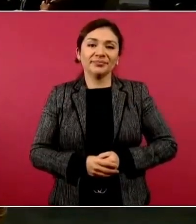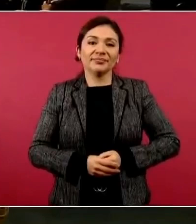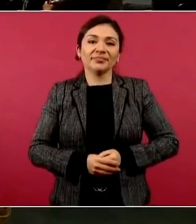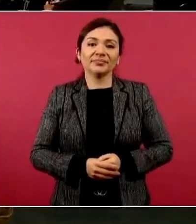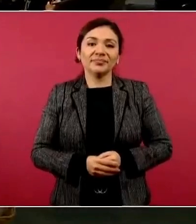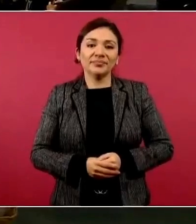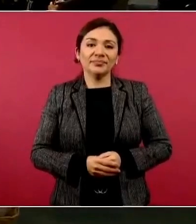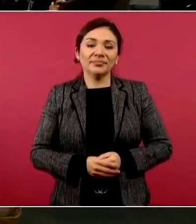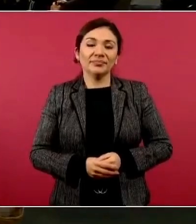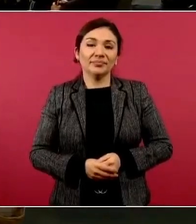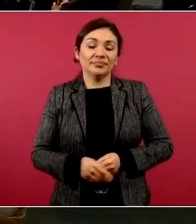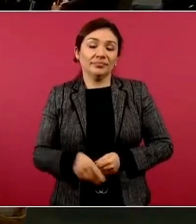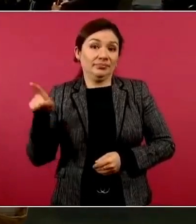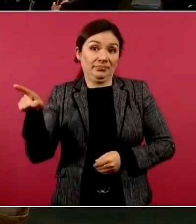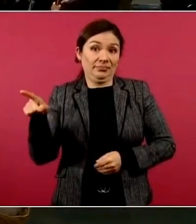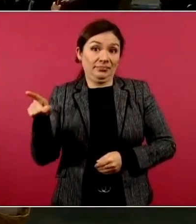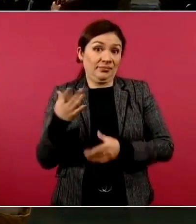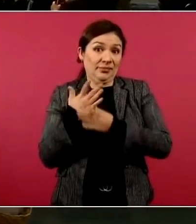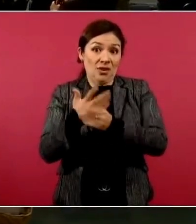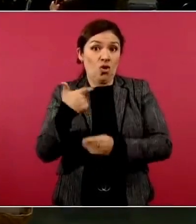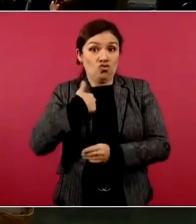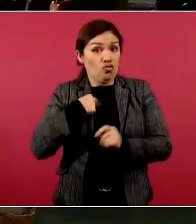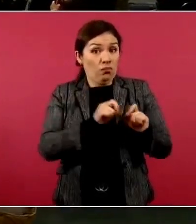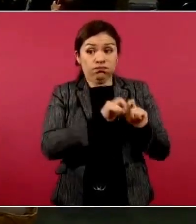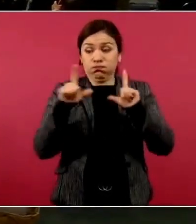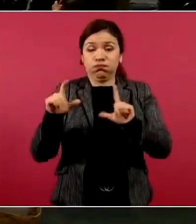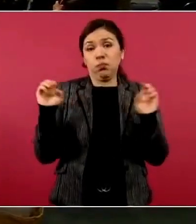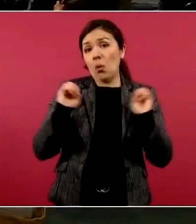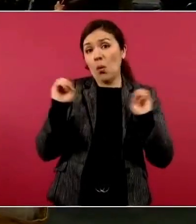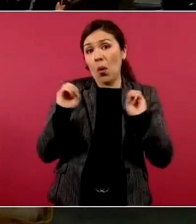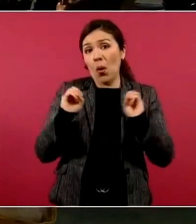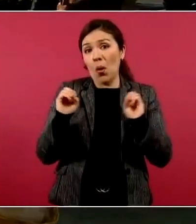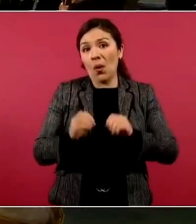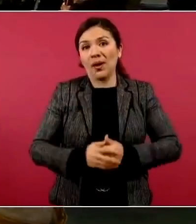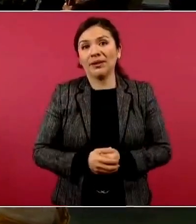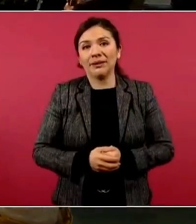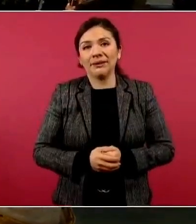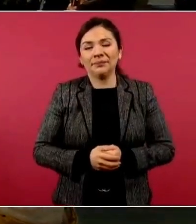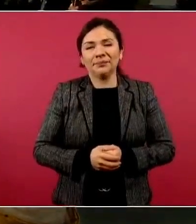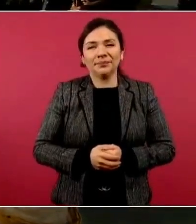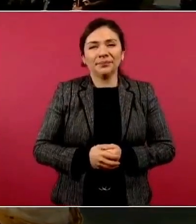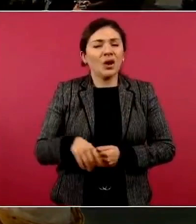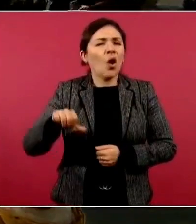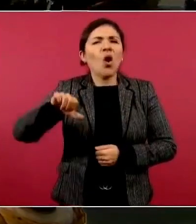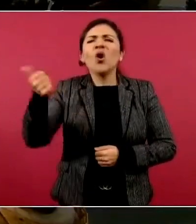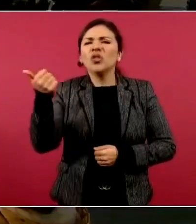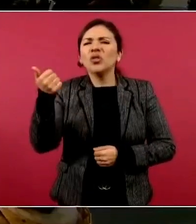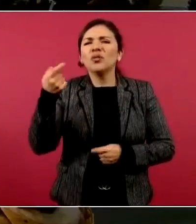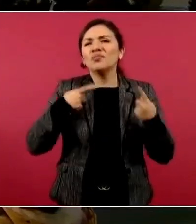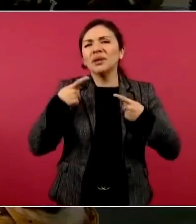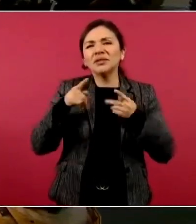Él dijo que no lo había puesto, y los otros ya no los encontraron.